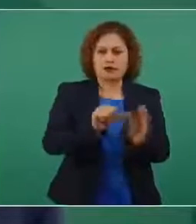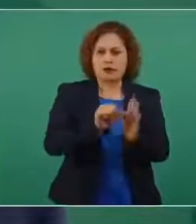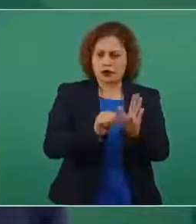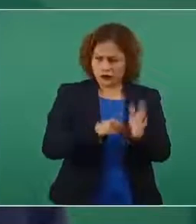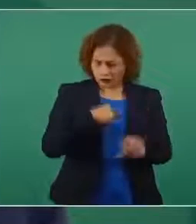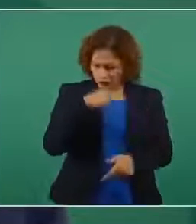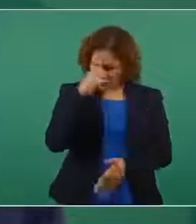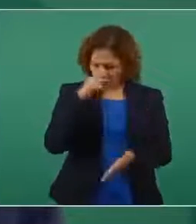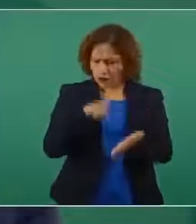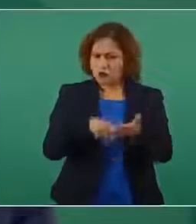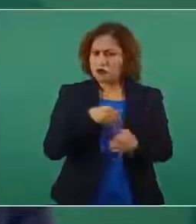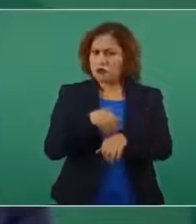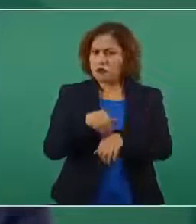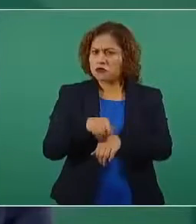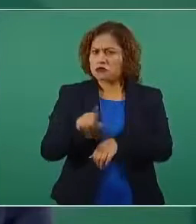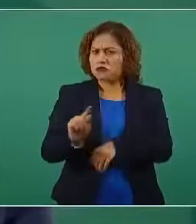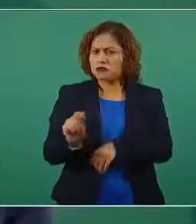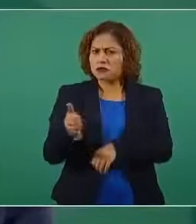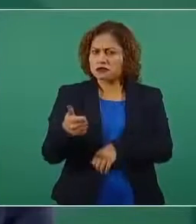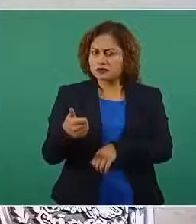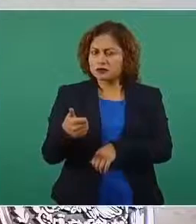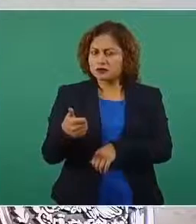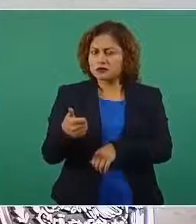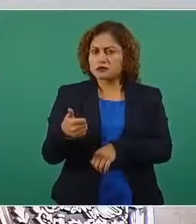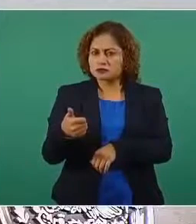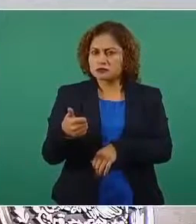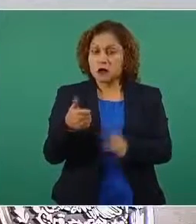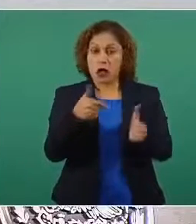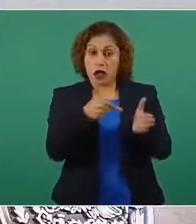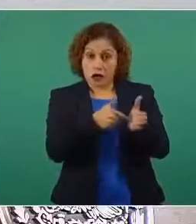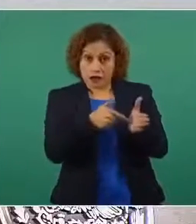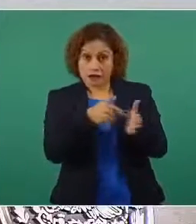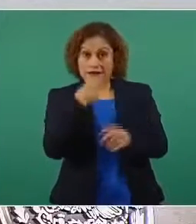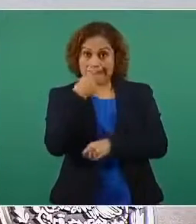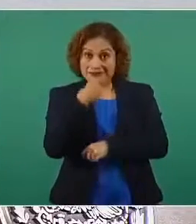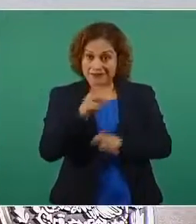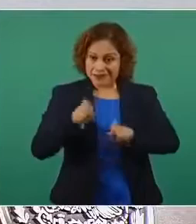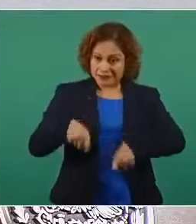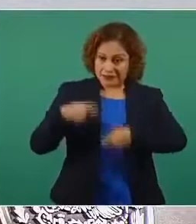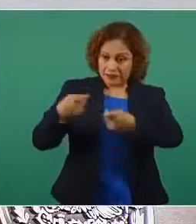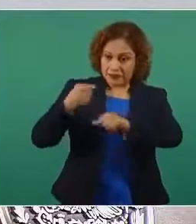el 76 en donde el Senado puede